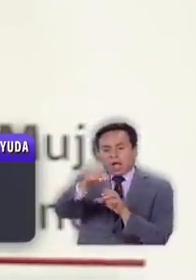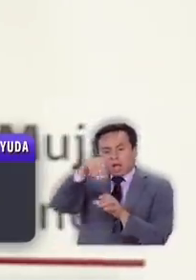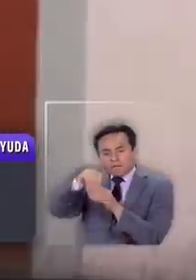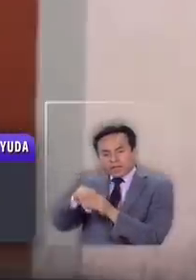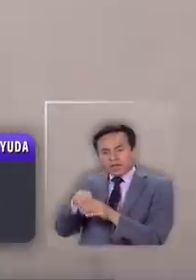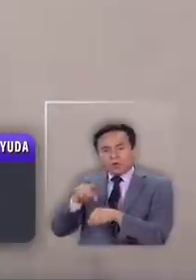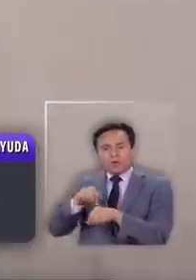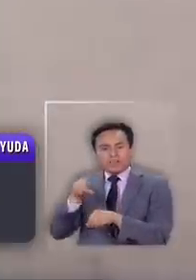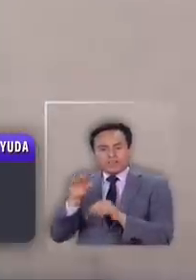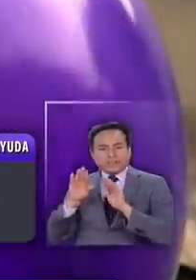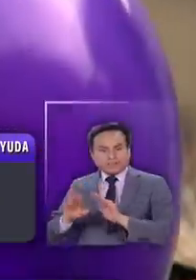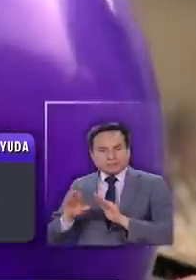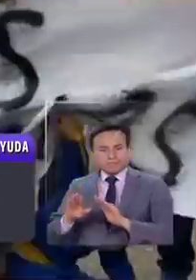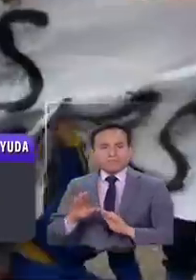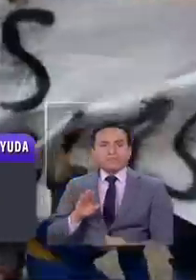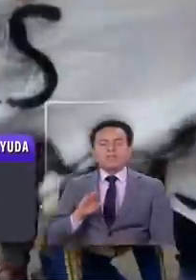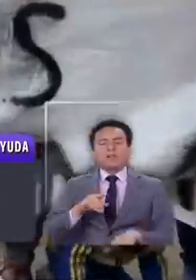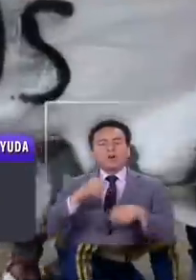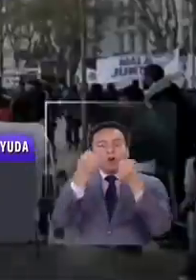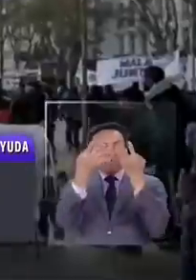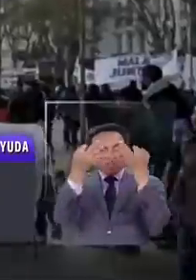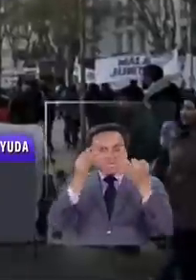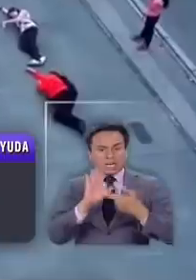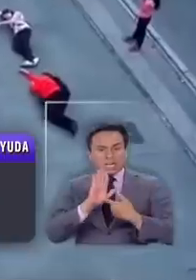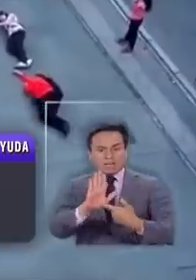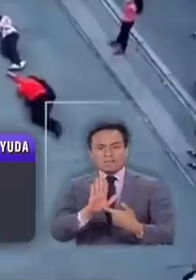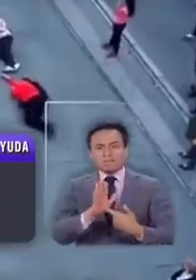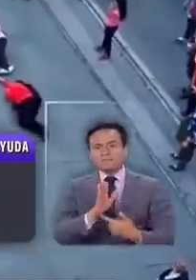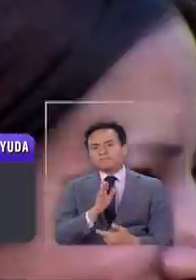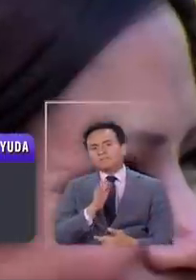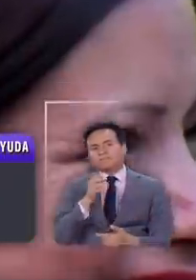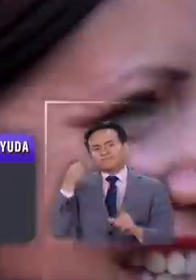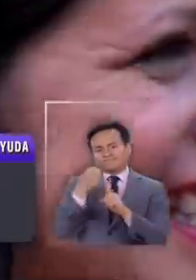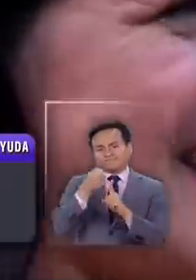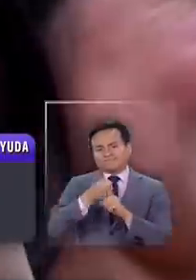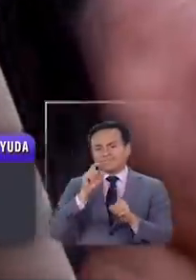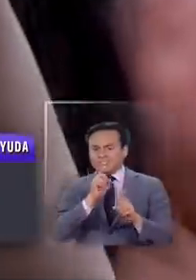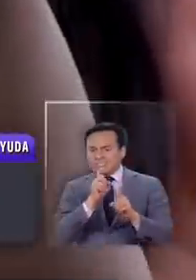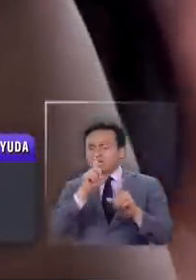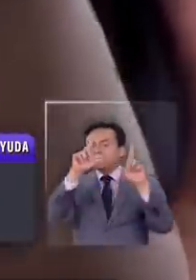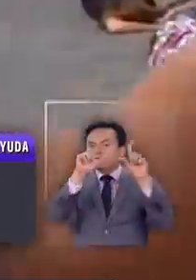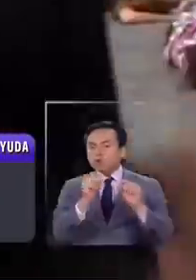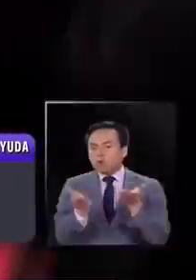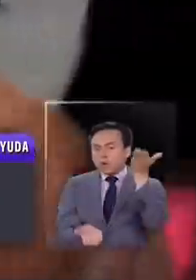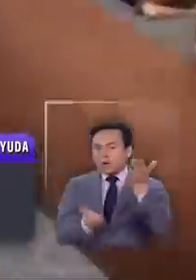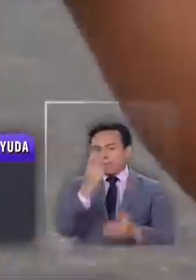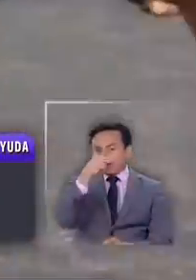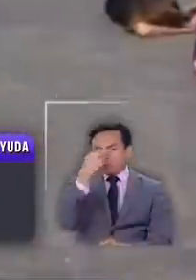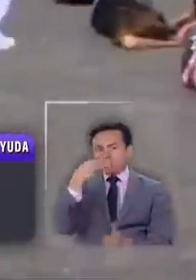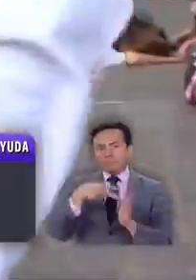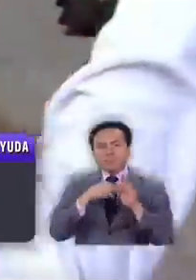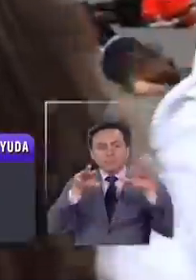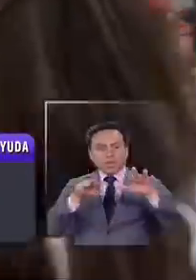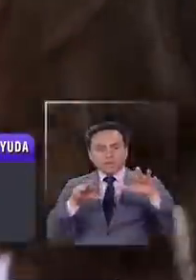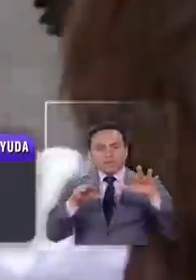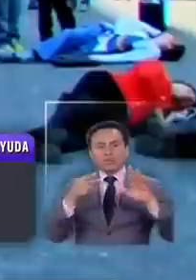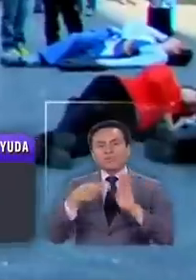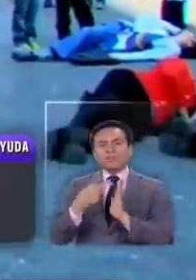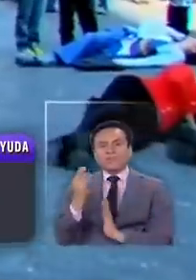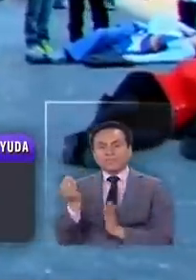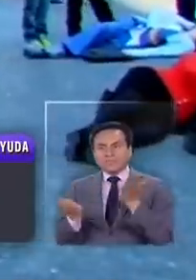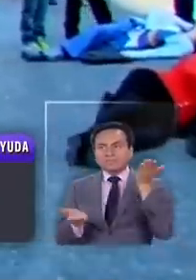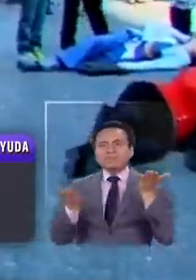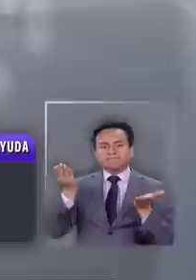estadías. Las cifras oficiales dan cuenta de que las denuncias por violencia intrafamiliar han disminuido si comparamos el mes de marzo de 2019 con el de